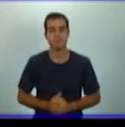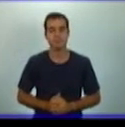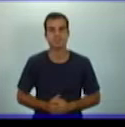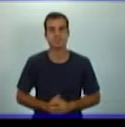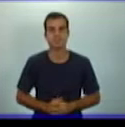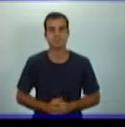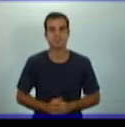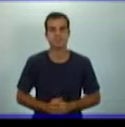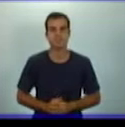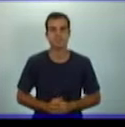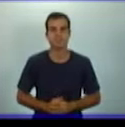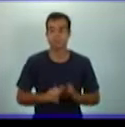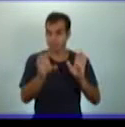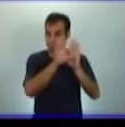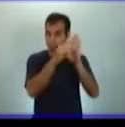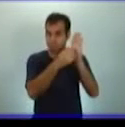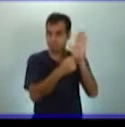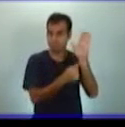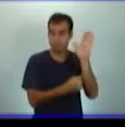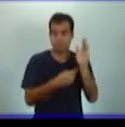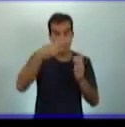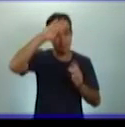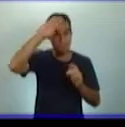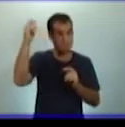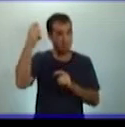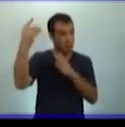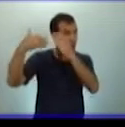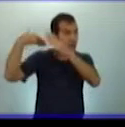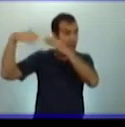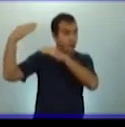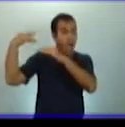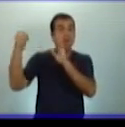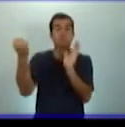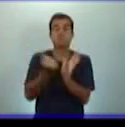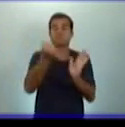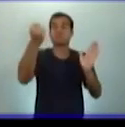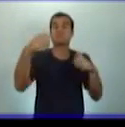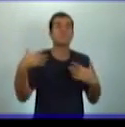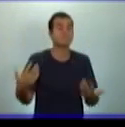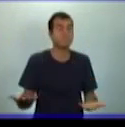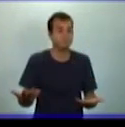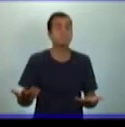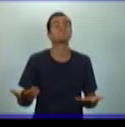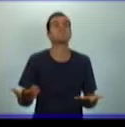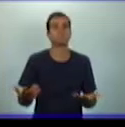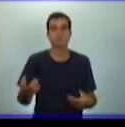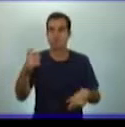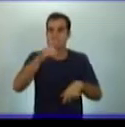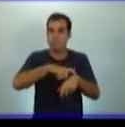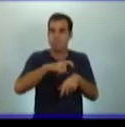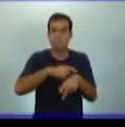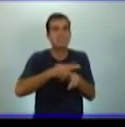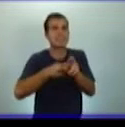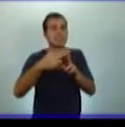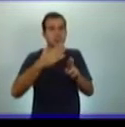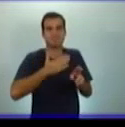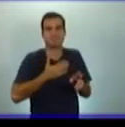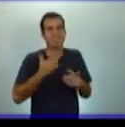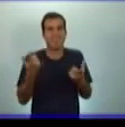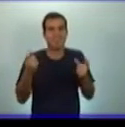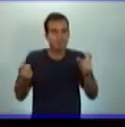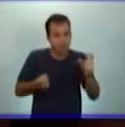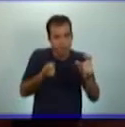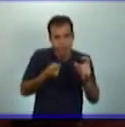manvisas fueron aprobadas en un momento histórico de lucha